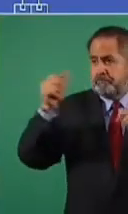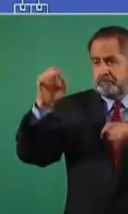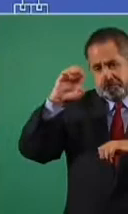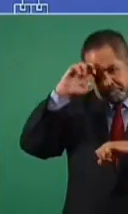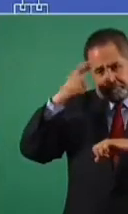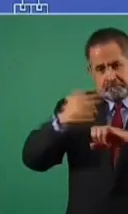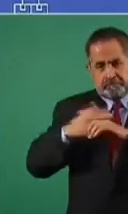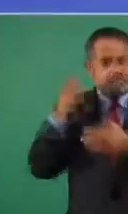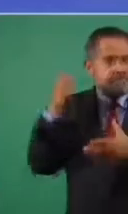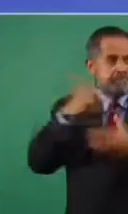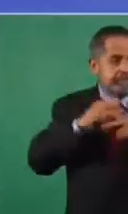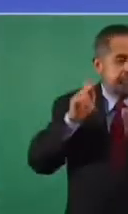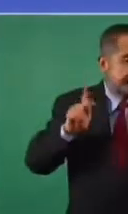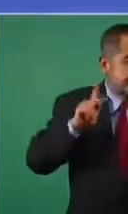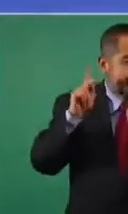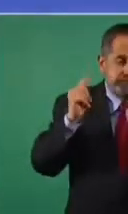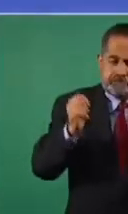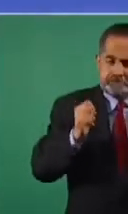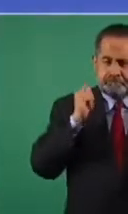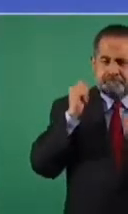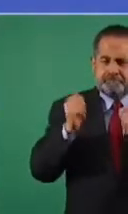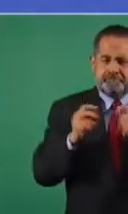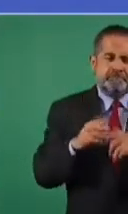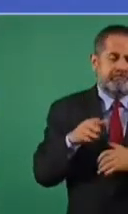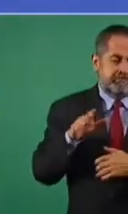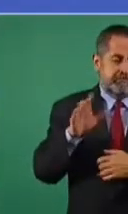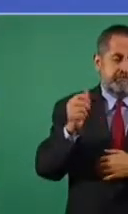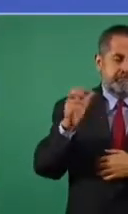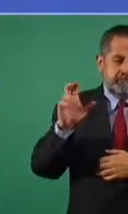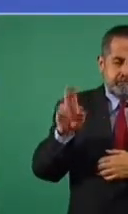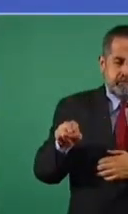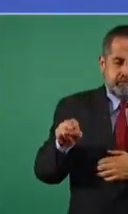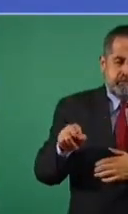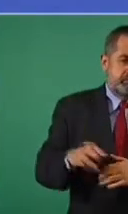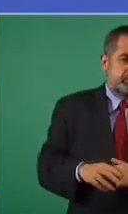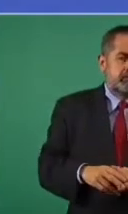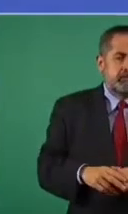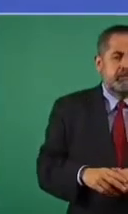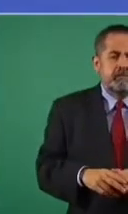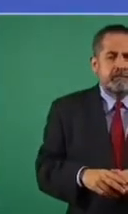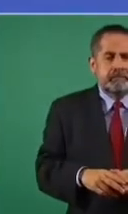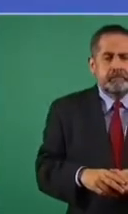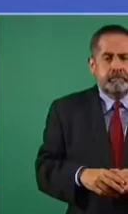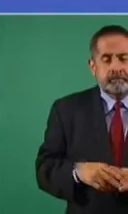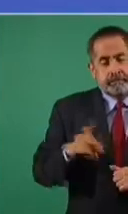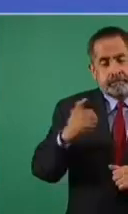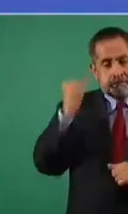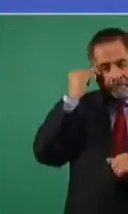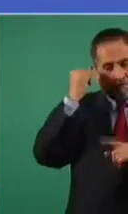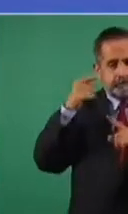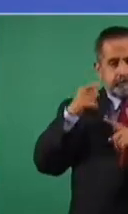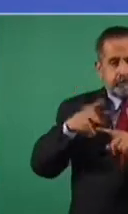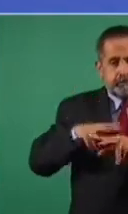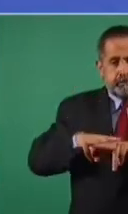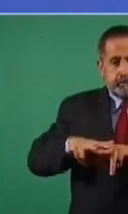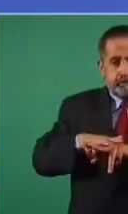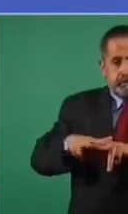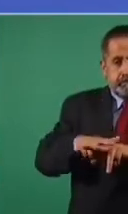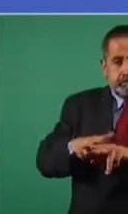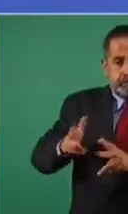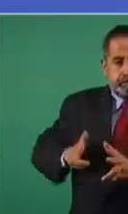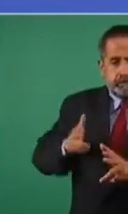a Cancún. Entonces, el propósito del tren también